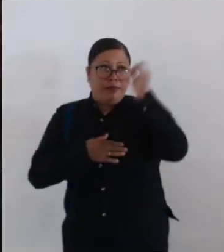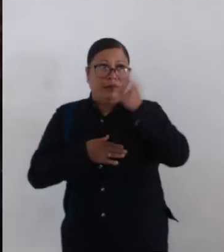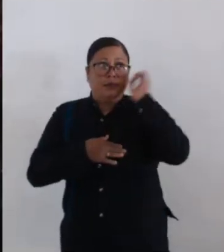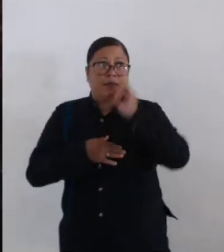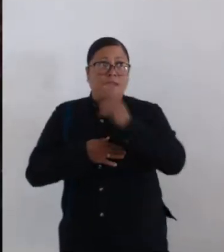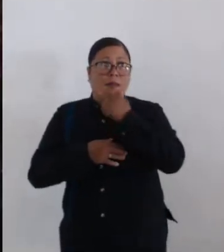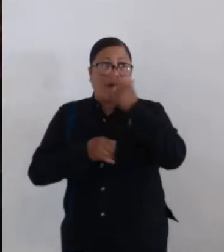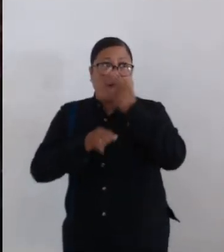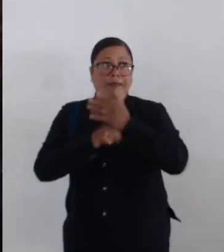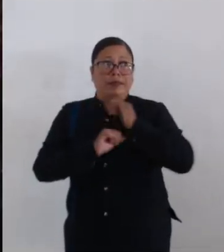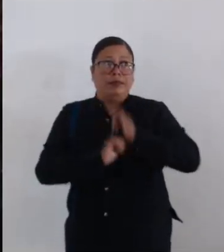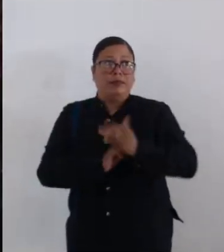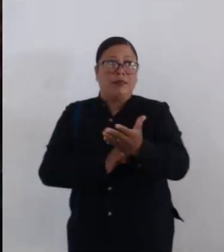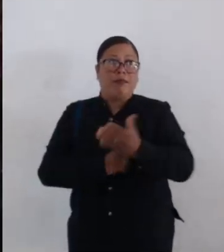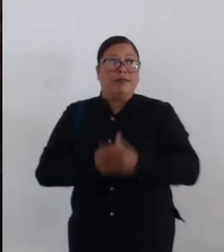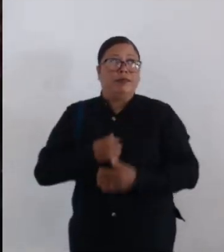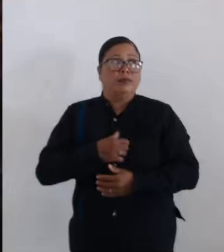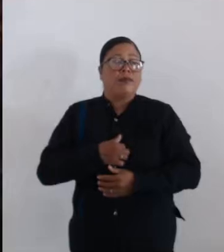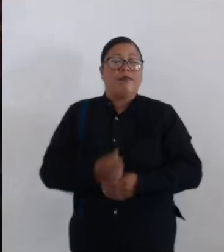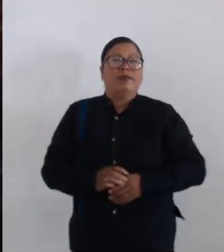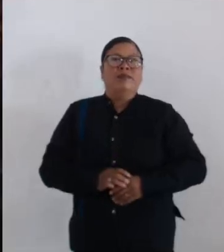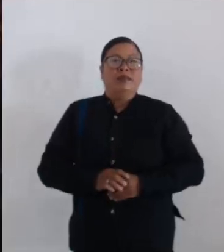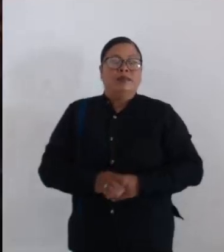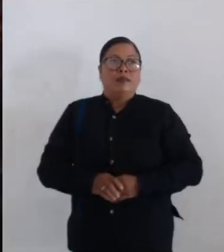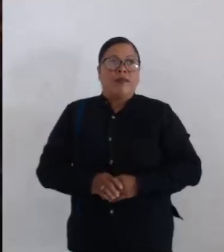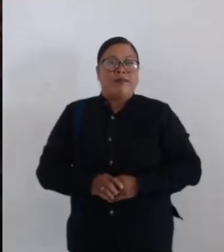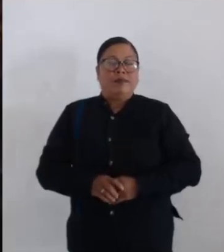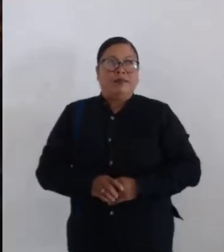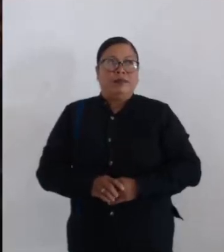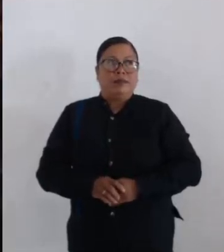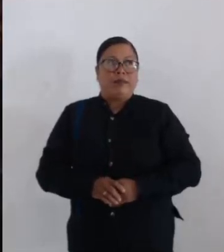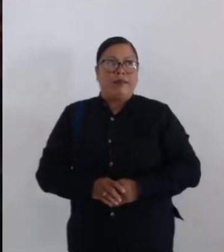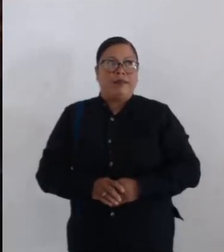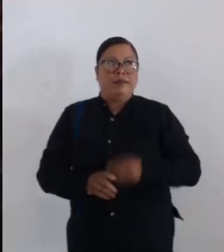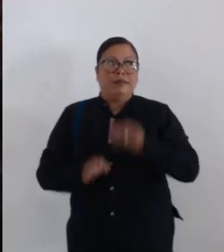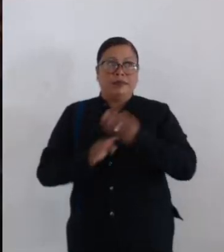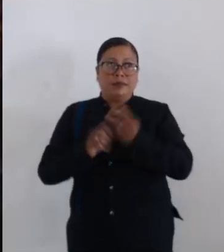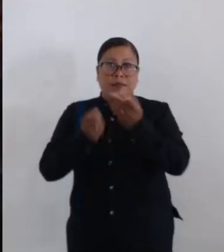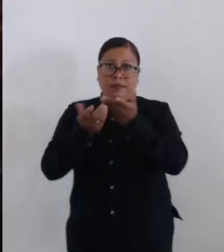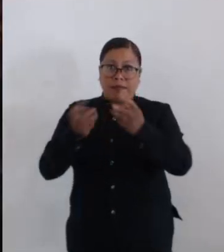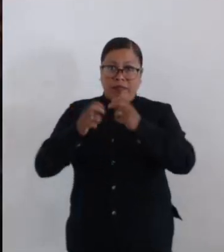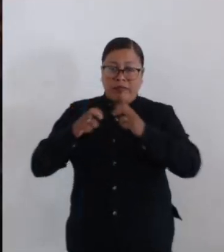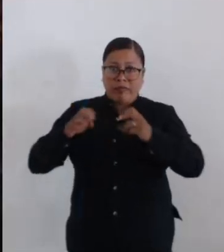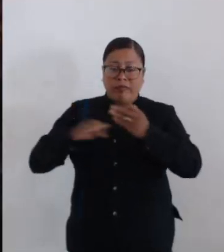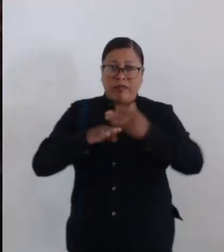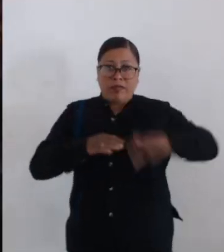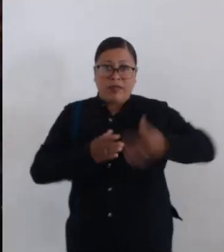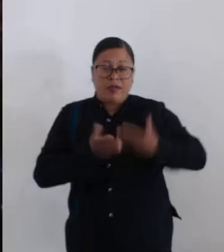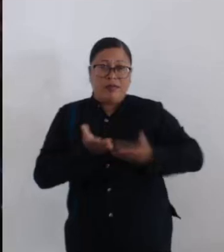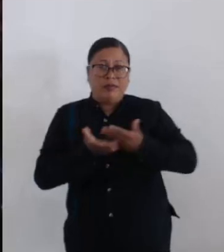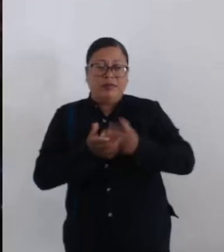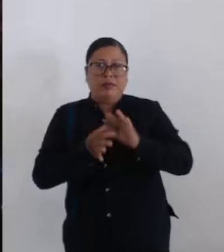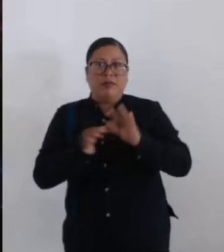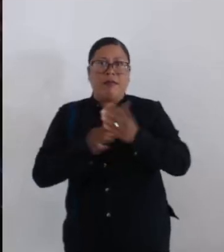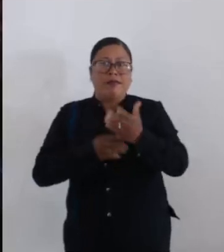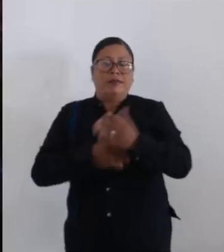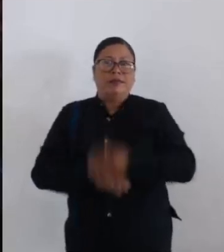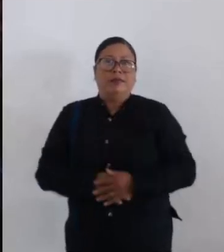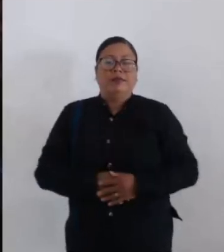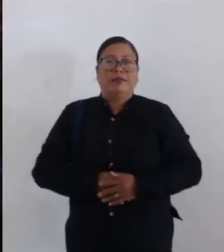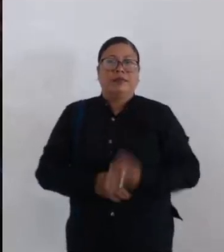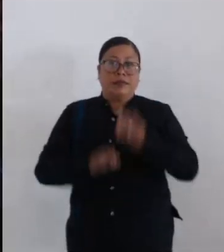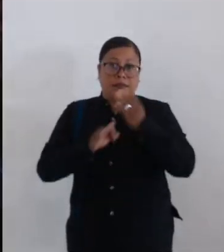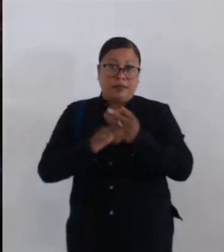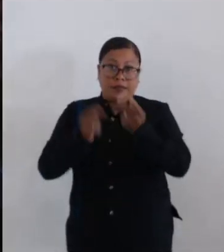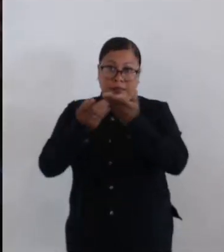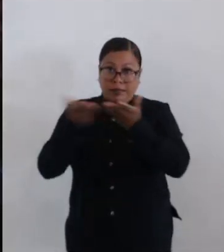consideración y de las señoras y señores concejales. Tómete la aprobación de este honorable cabildo, el dictamen con el que acaba de dar cuenta, por favor. En